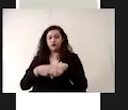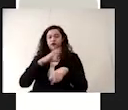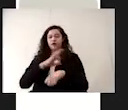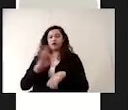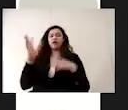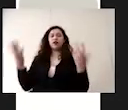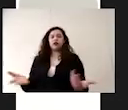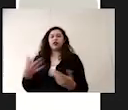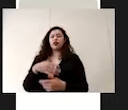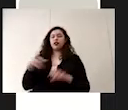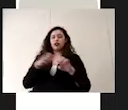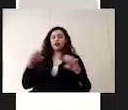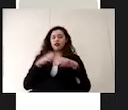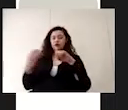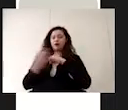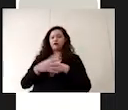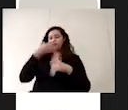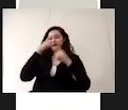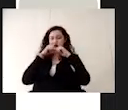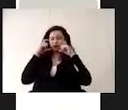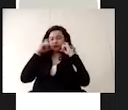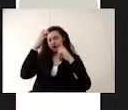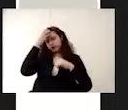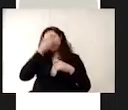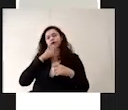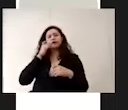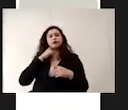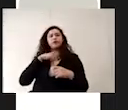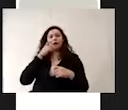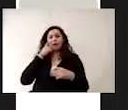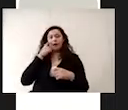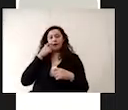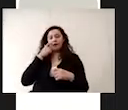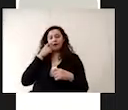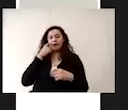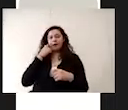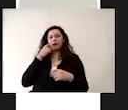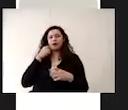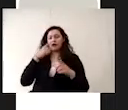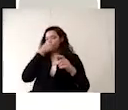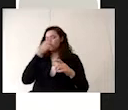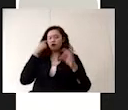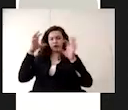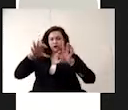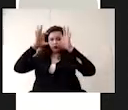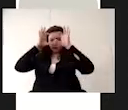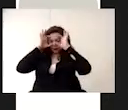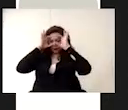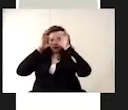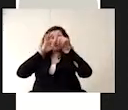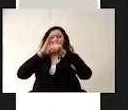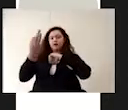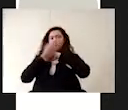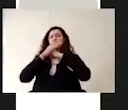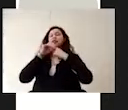incluye cubrebocas, careta o equipo de protección de ojos, que son los gobles, y guantes.